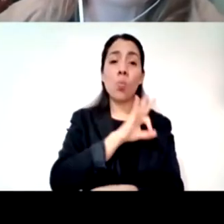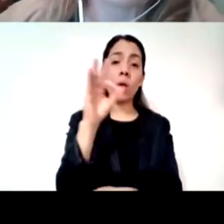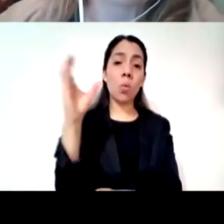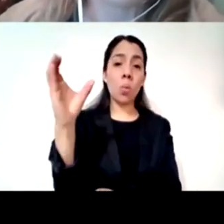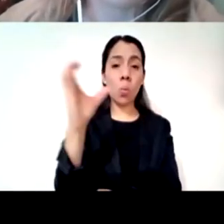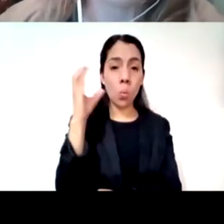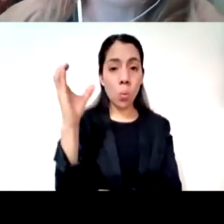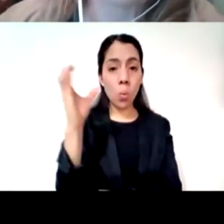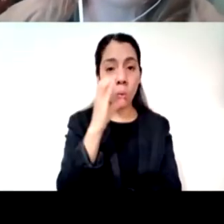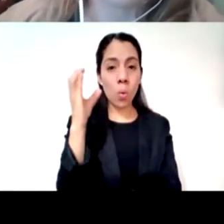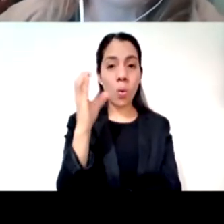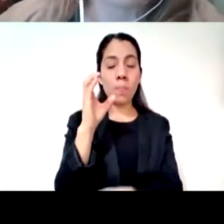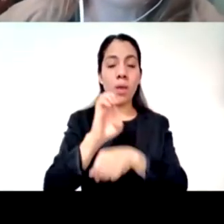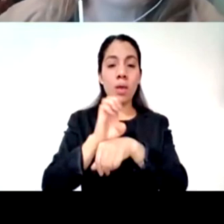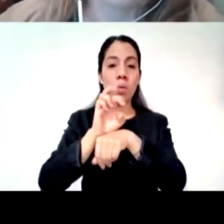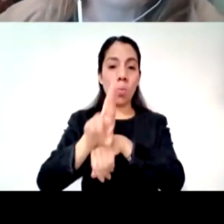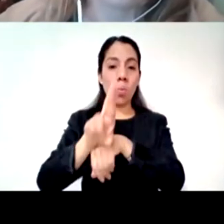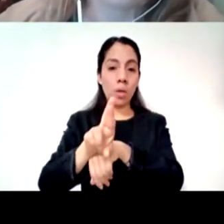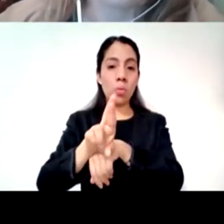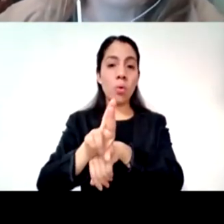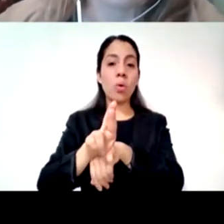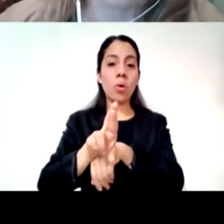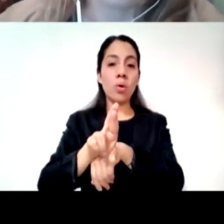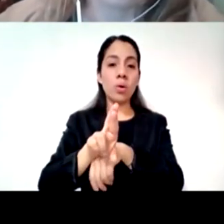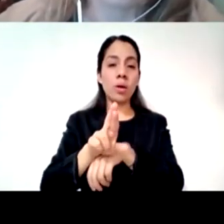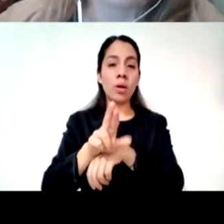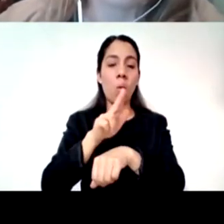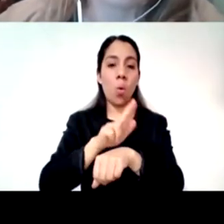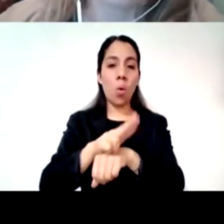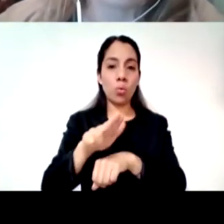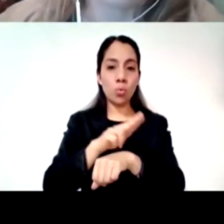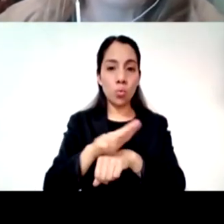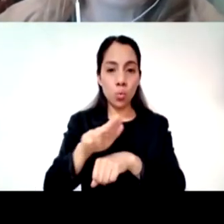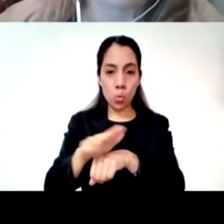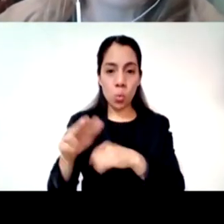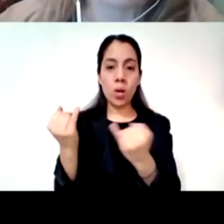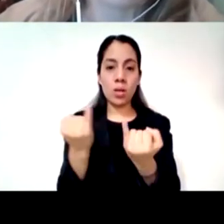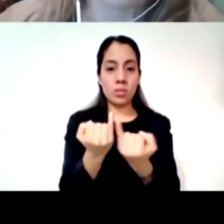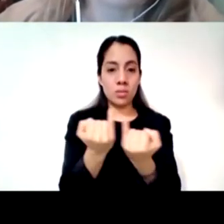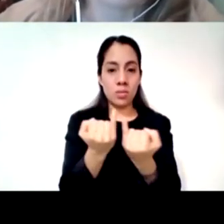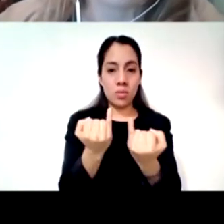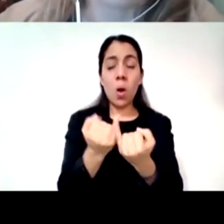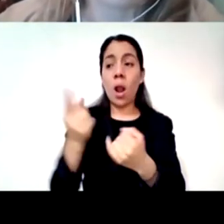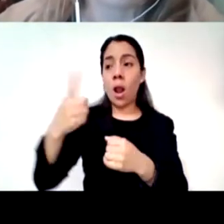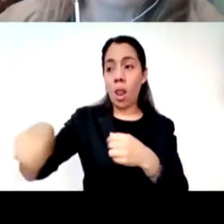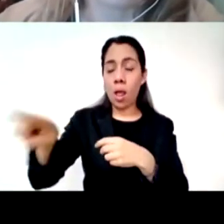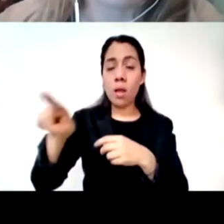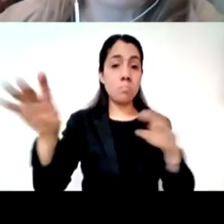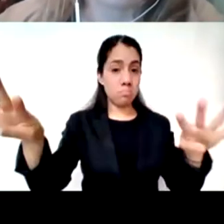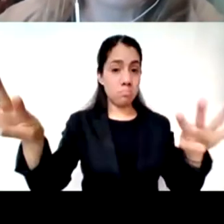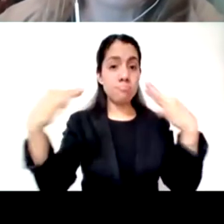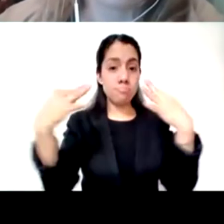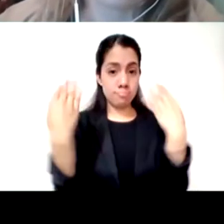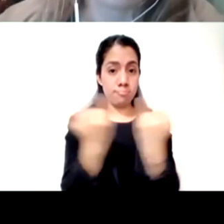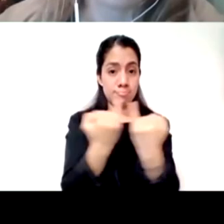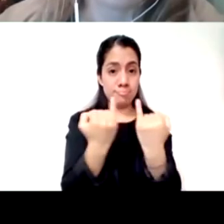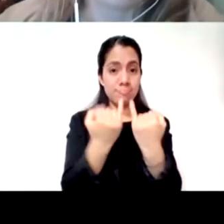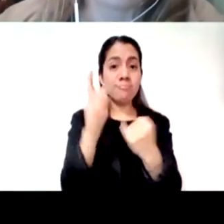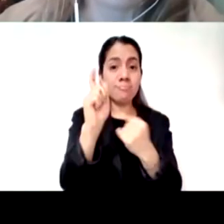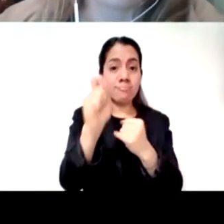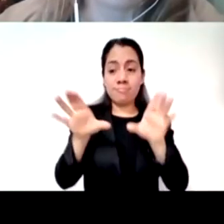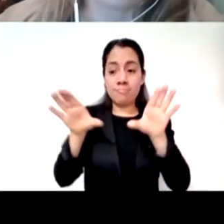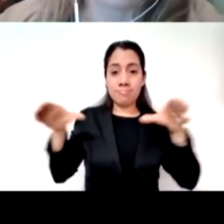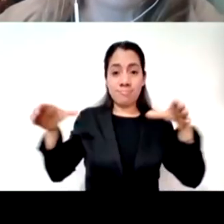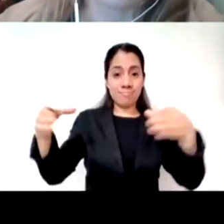desde honduras y otros países se están sumando y hacemos esta comunidad mágica caray